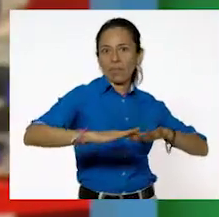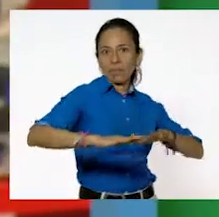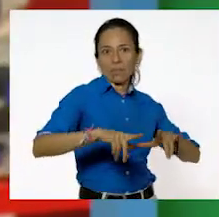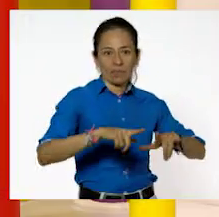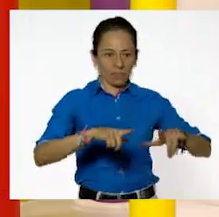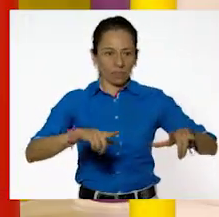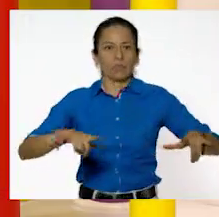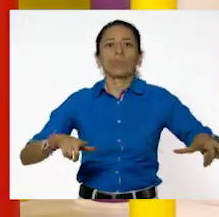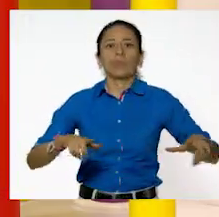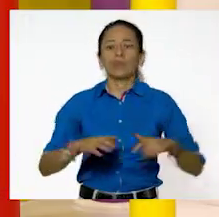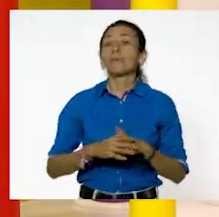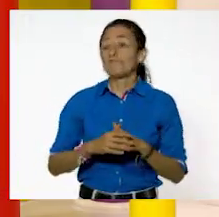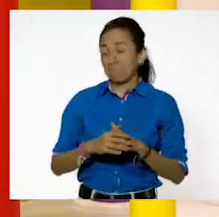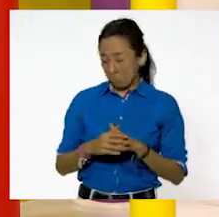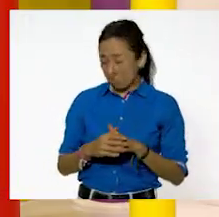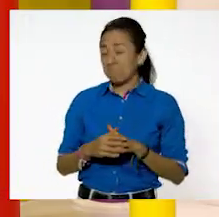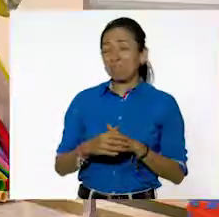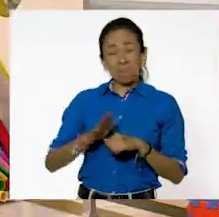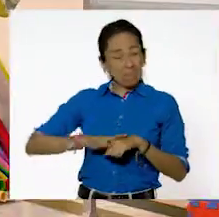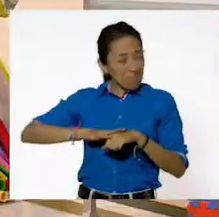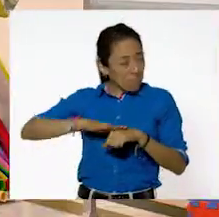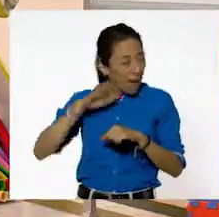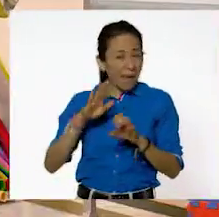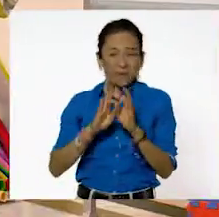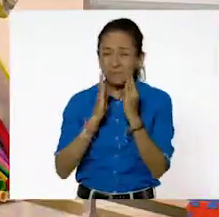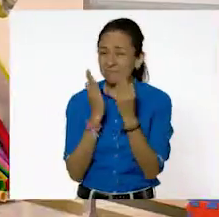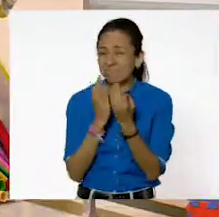Y podríamos seguir encontrando diferentes formas.